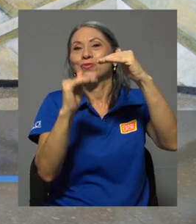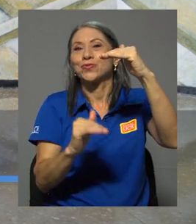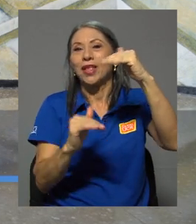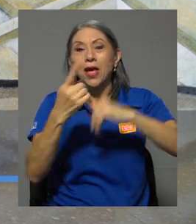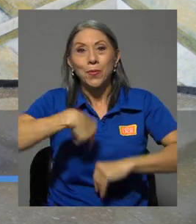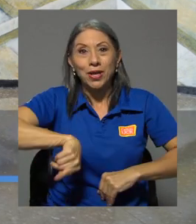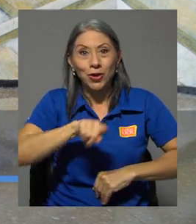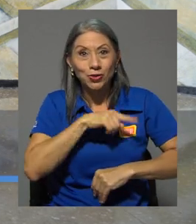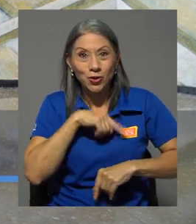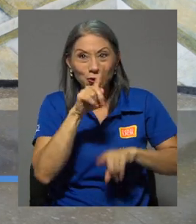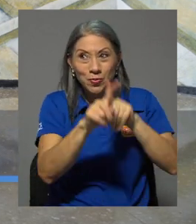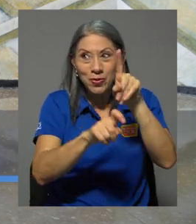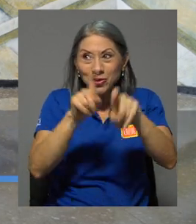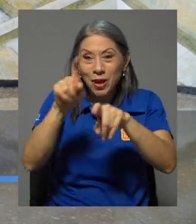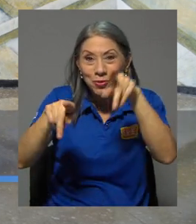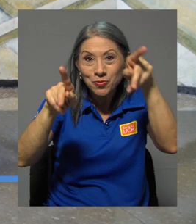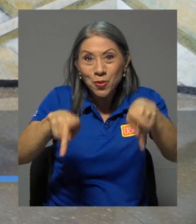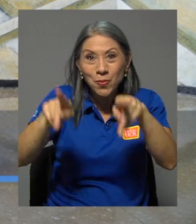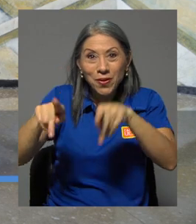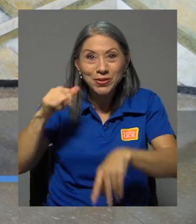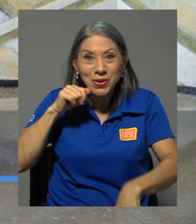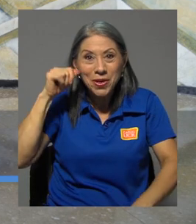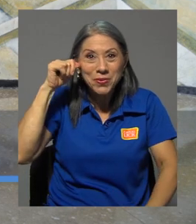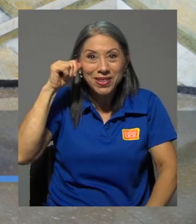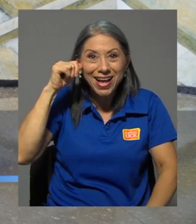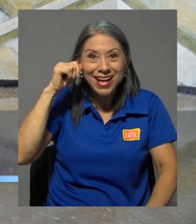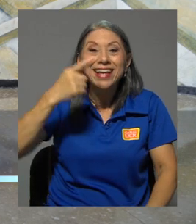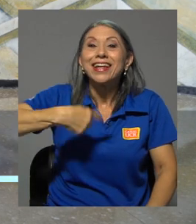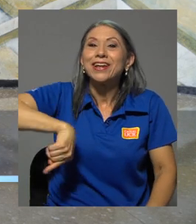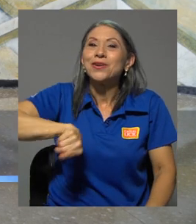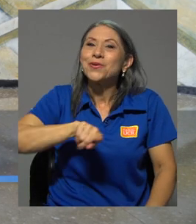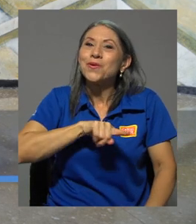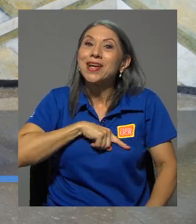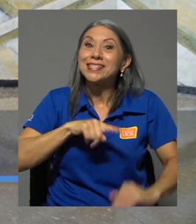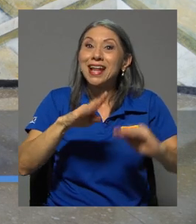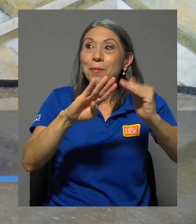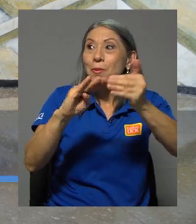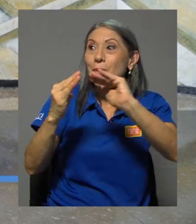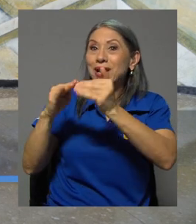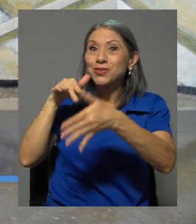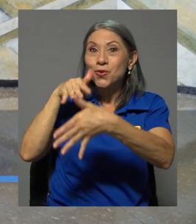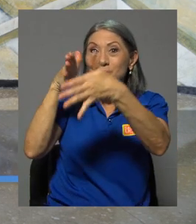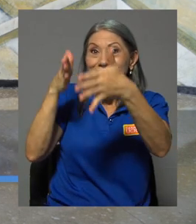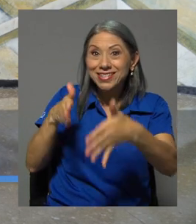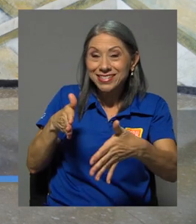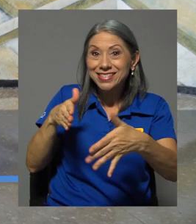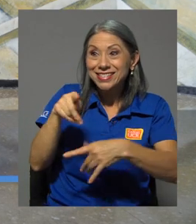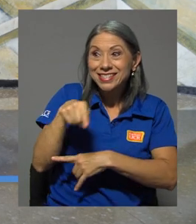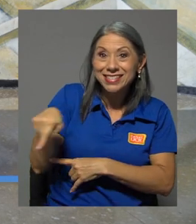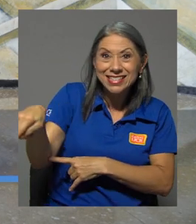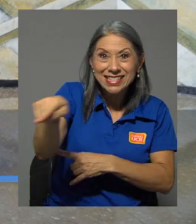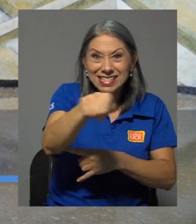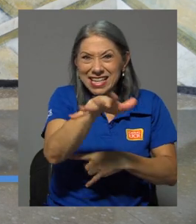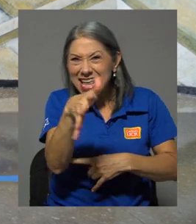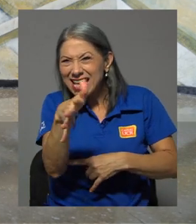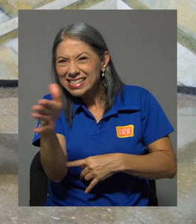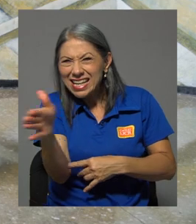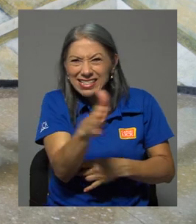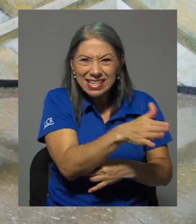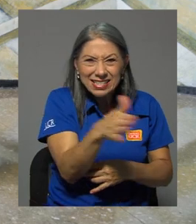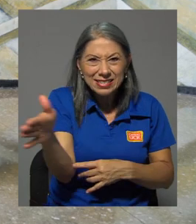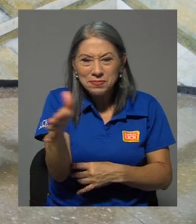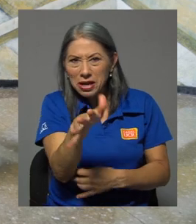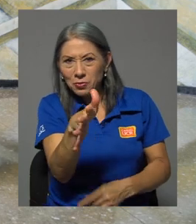población adulta, o nuestra población universitaria al final, que son las personas estudiantes, están en ese rango de edad